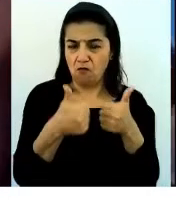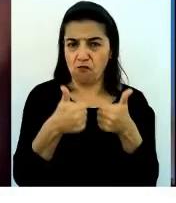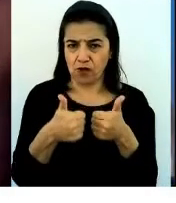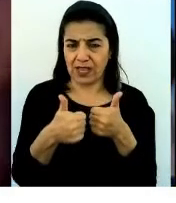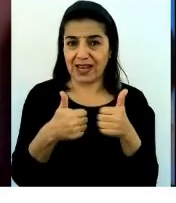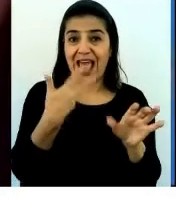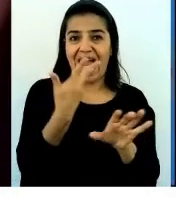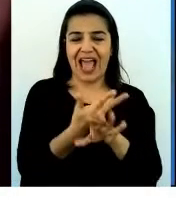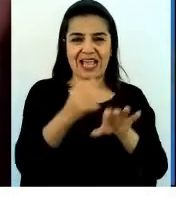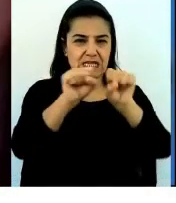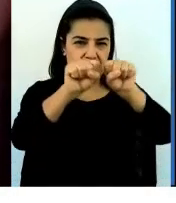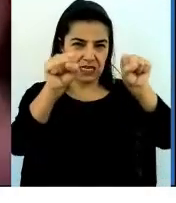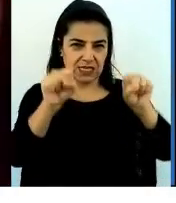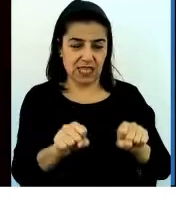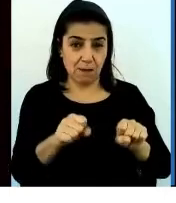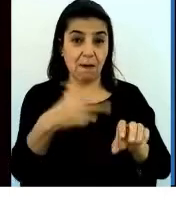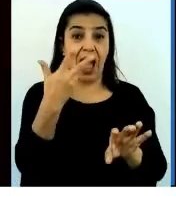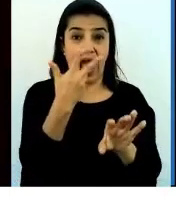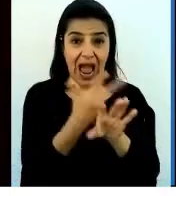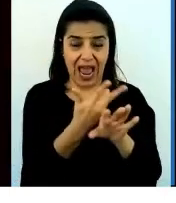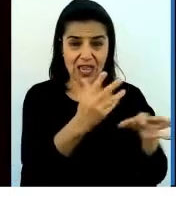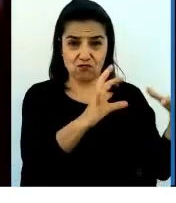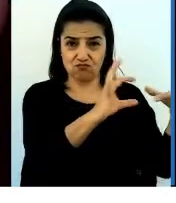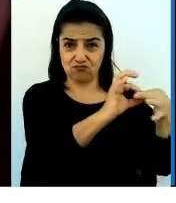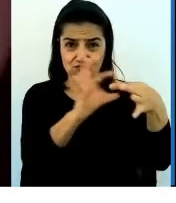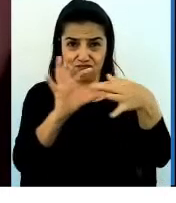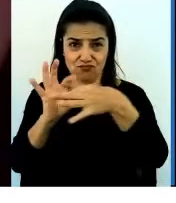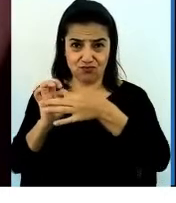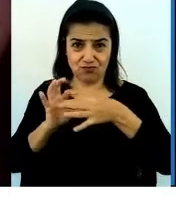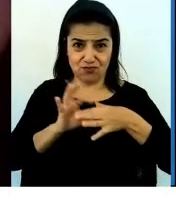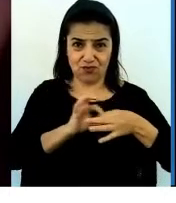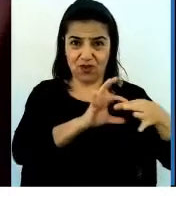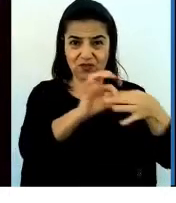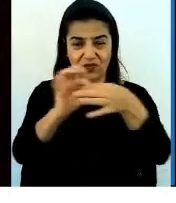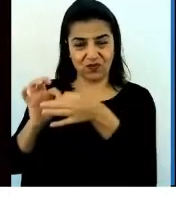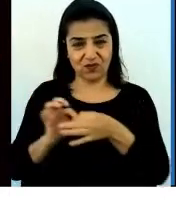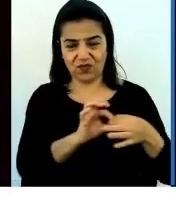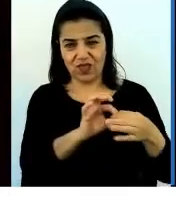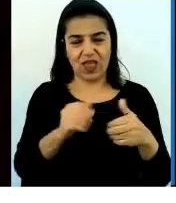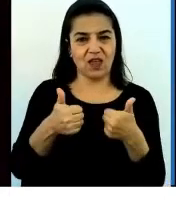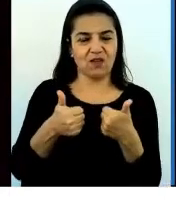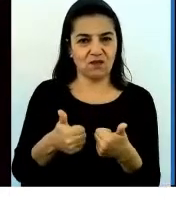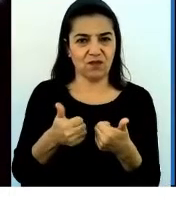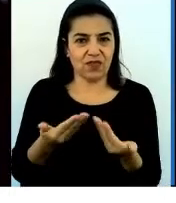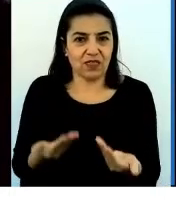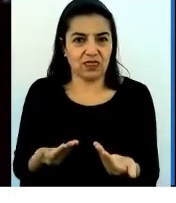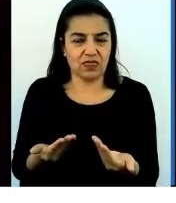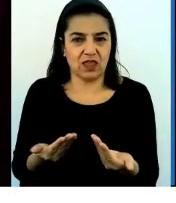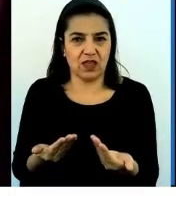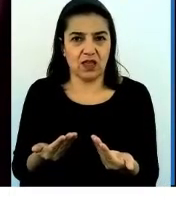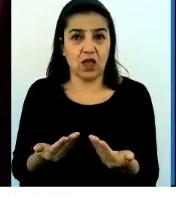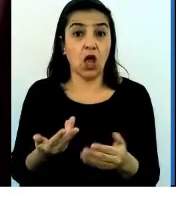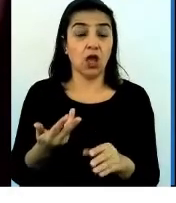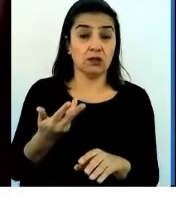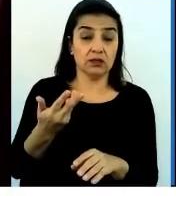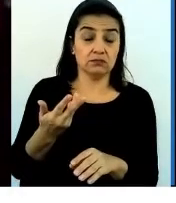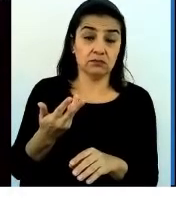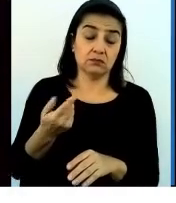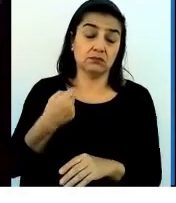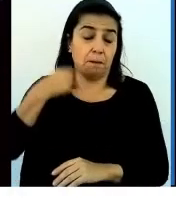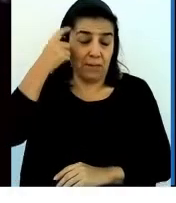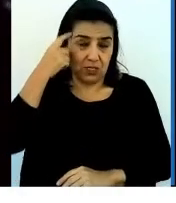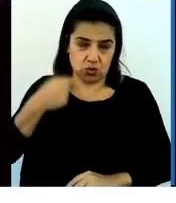sistema, hay un pattern, hay un understanding. Y pienso con Internet of Things y con artificial intelligence,